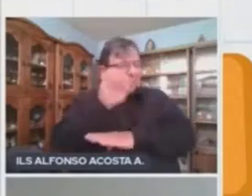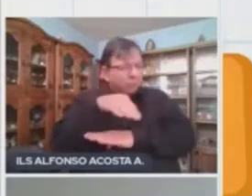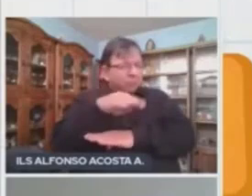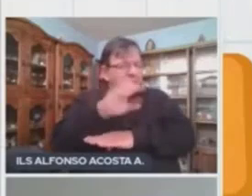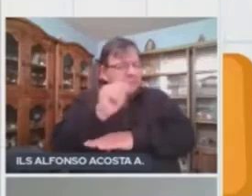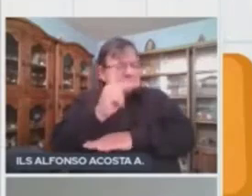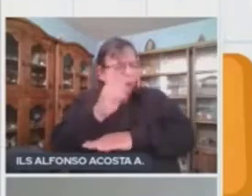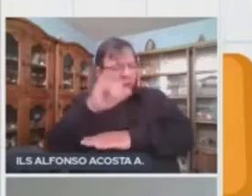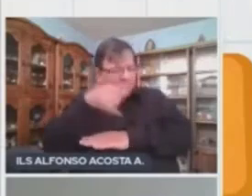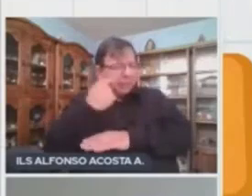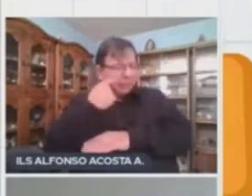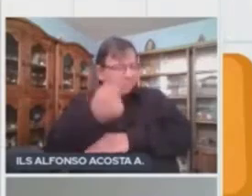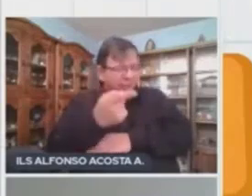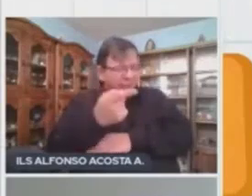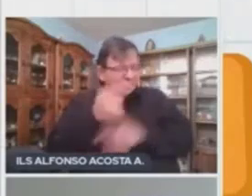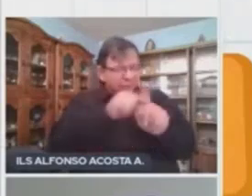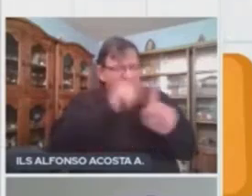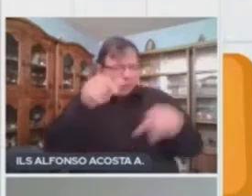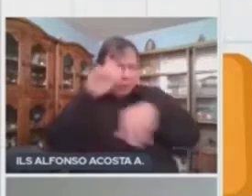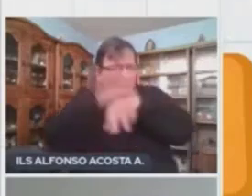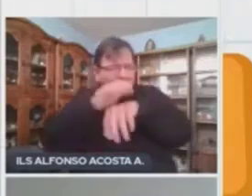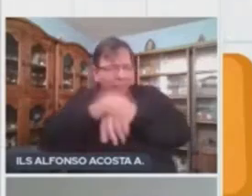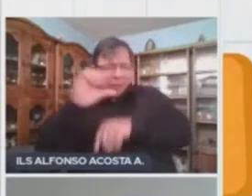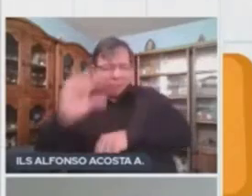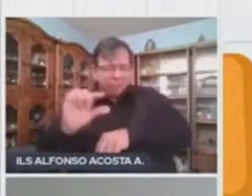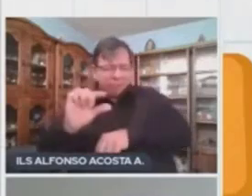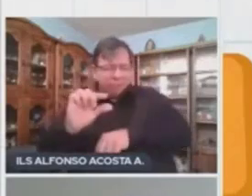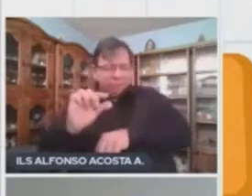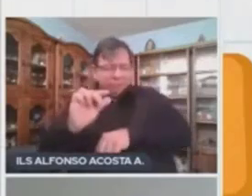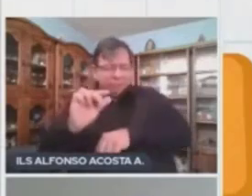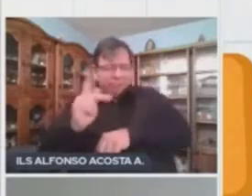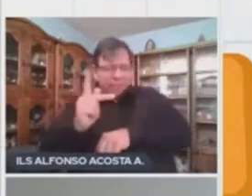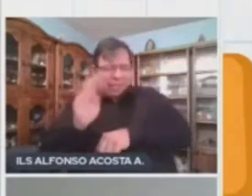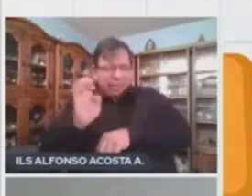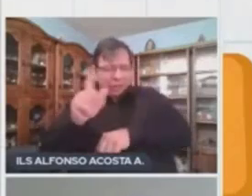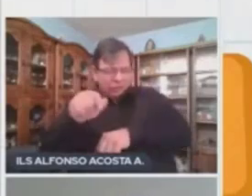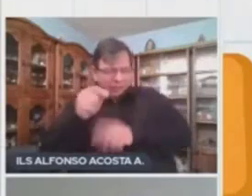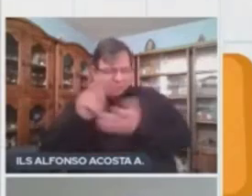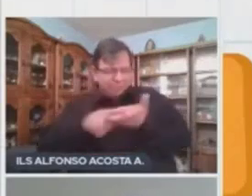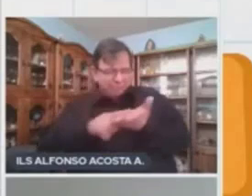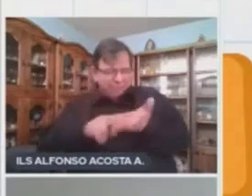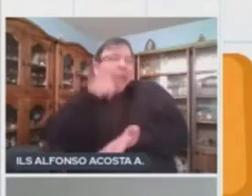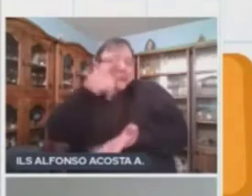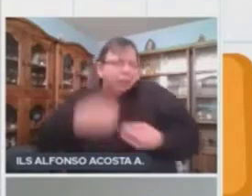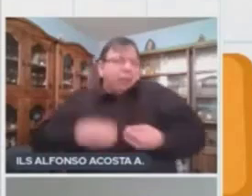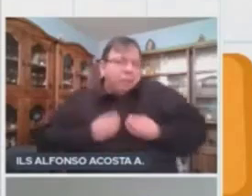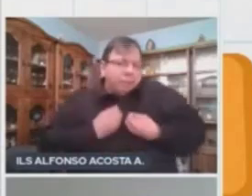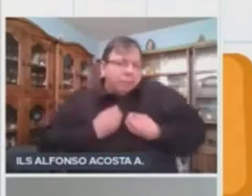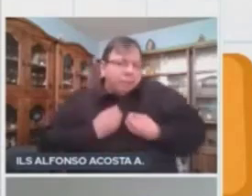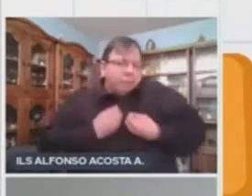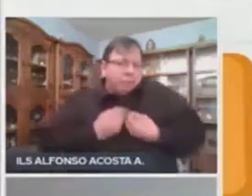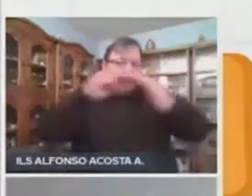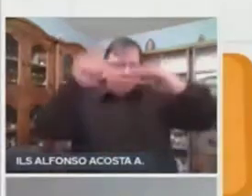Entonces, pueden saber que plancton es un ser vivo, que lo encontramos en el mar.